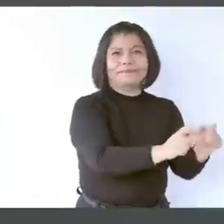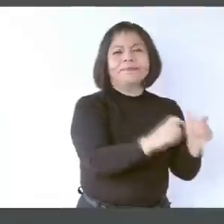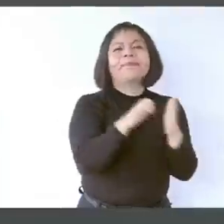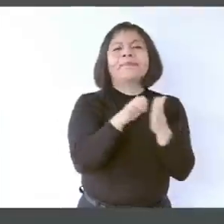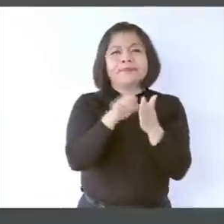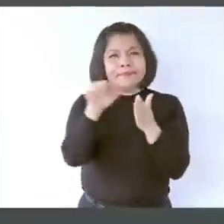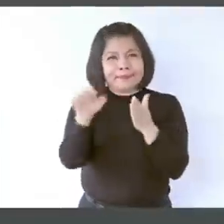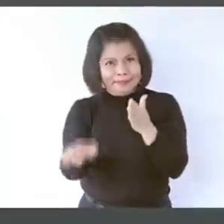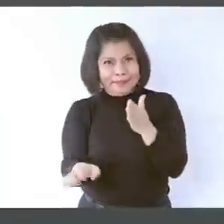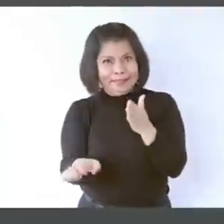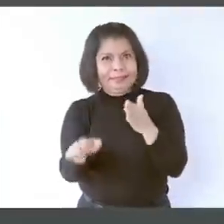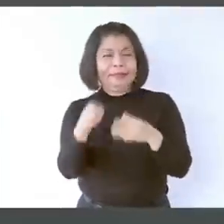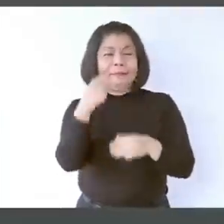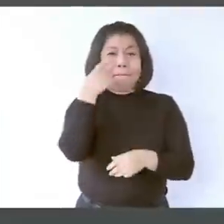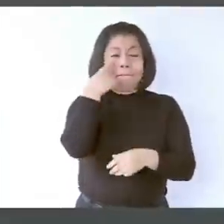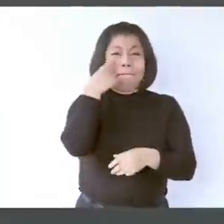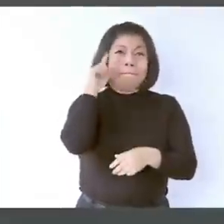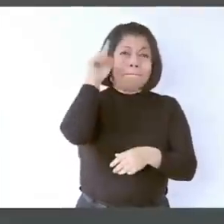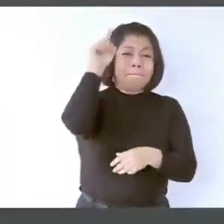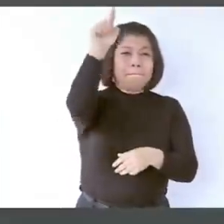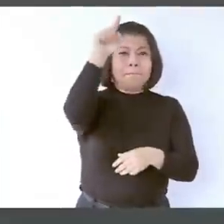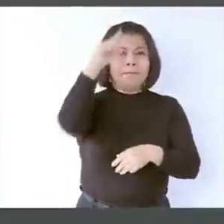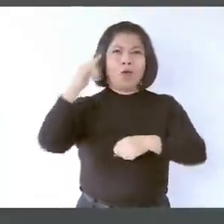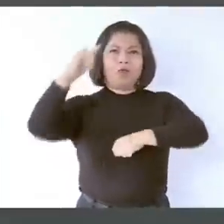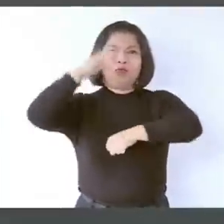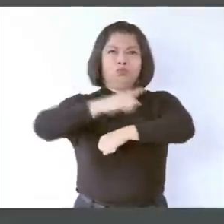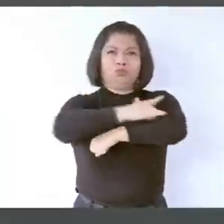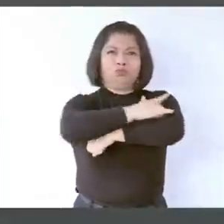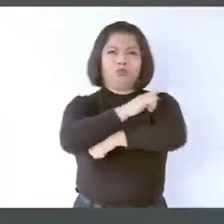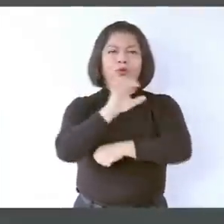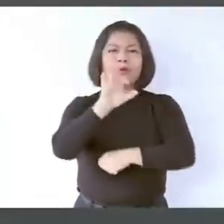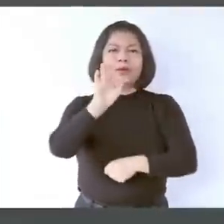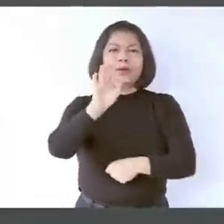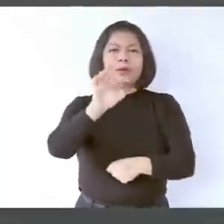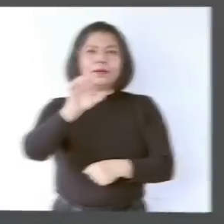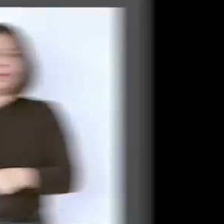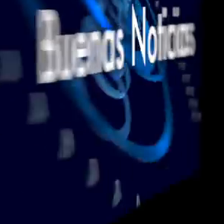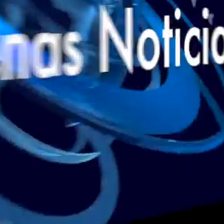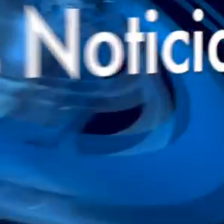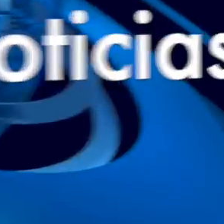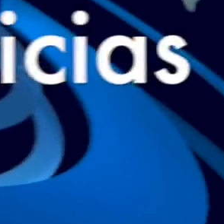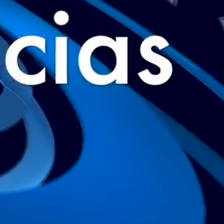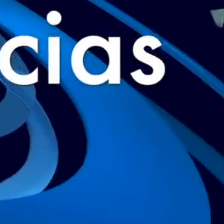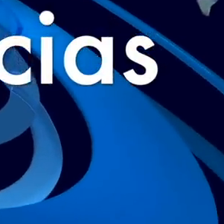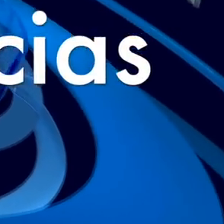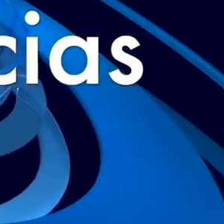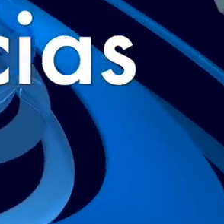aeropuerto Felipe Ángeles, la base aérea de Santa Lucía.